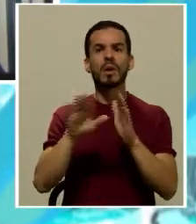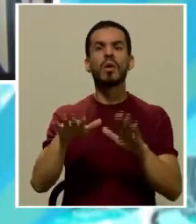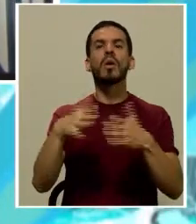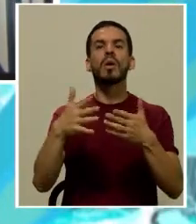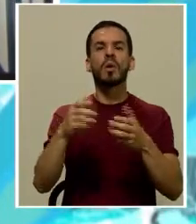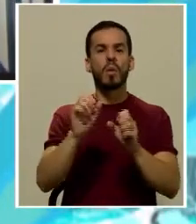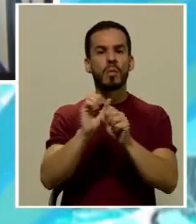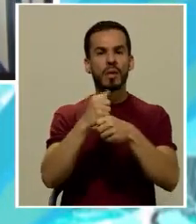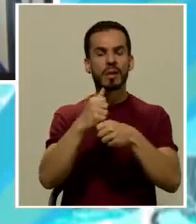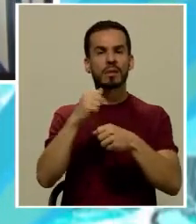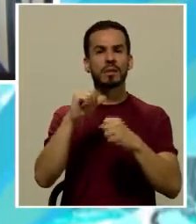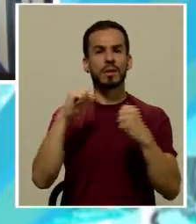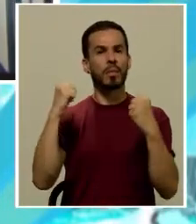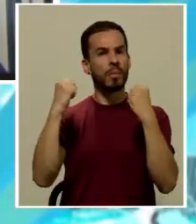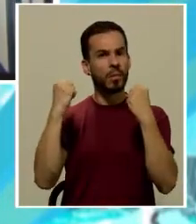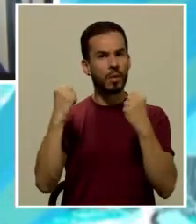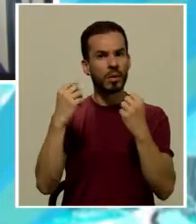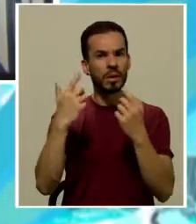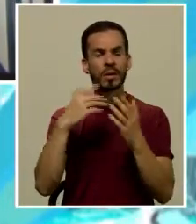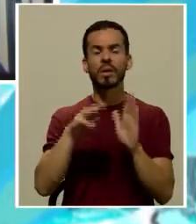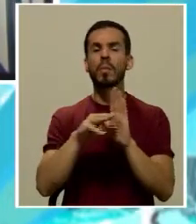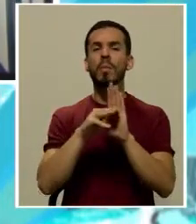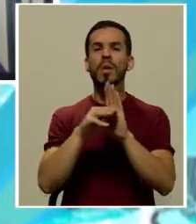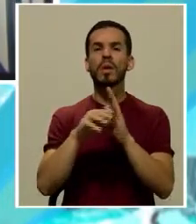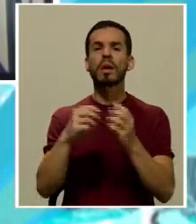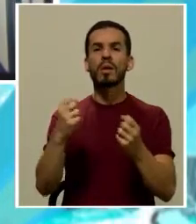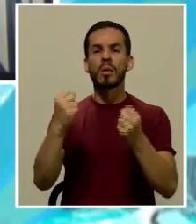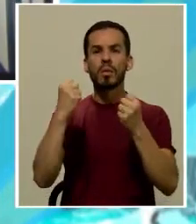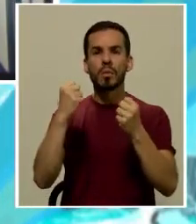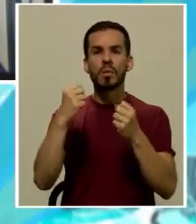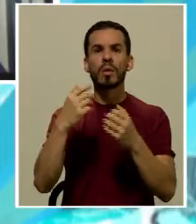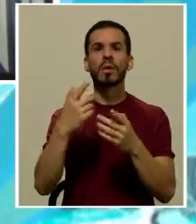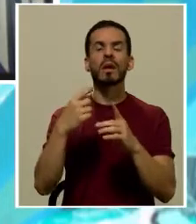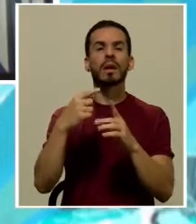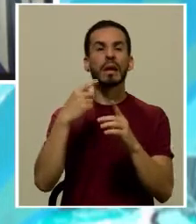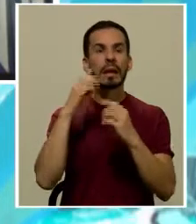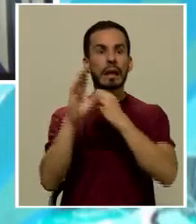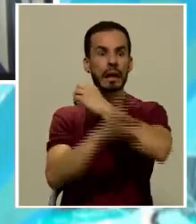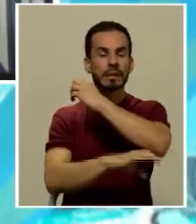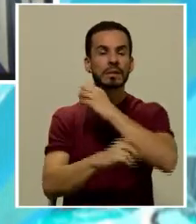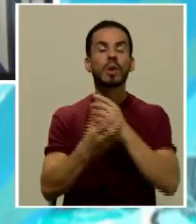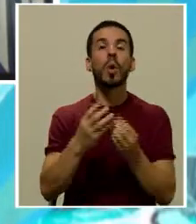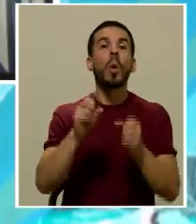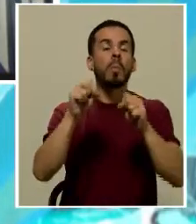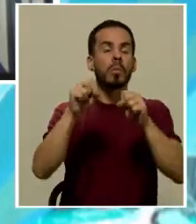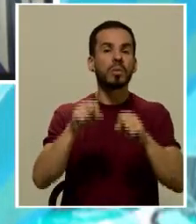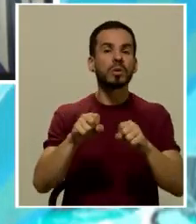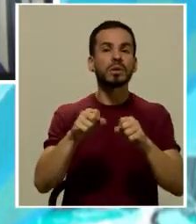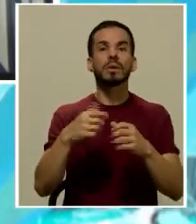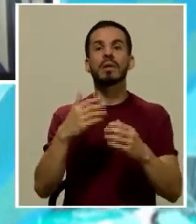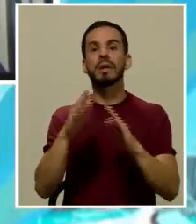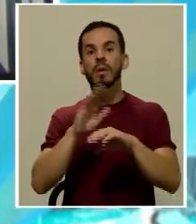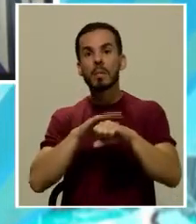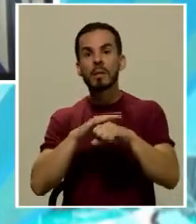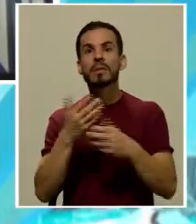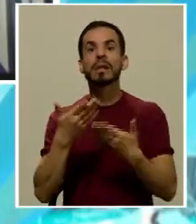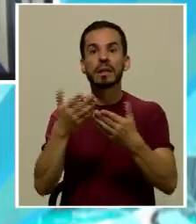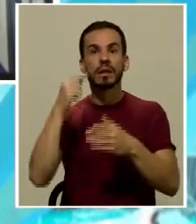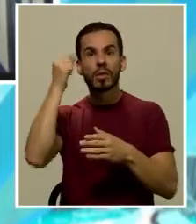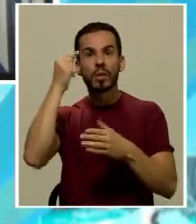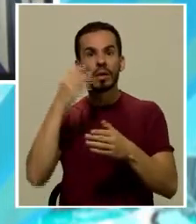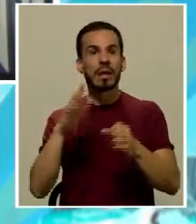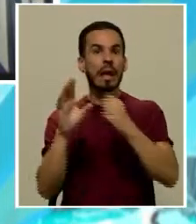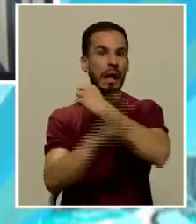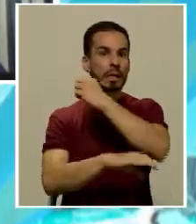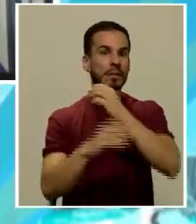del poder, y en particular en modelos del ejercicio del poder punitivo o de la posibilidad o potestad que tiene el Estado de